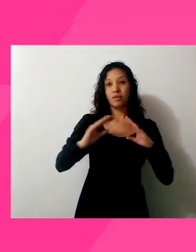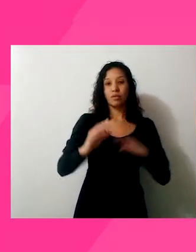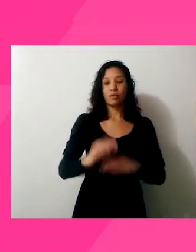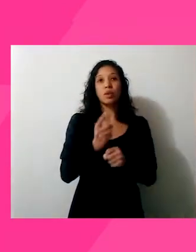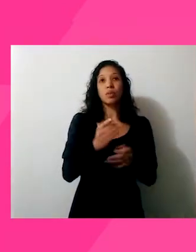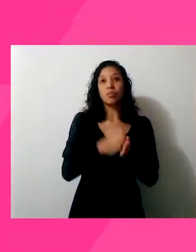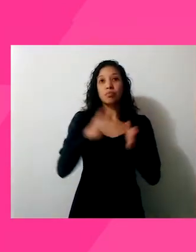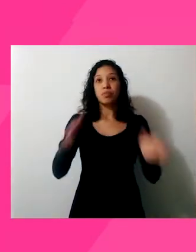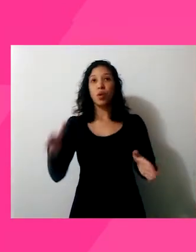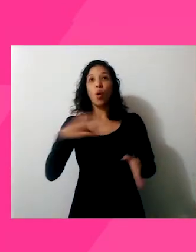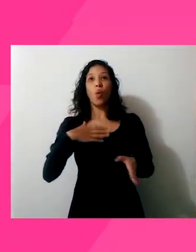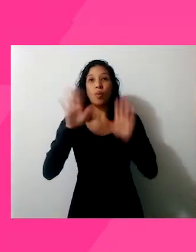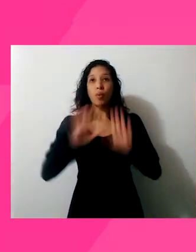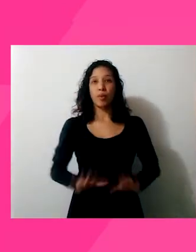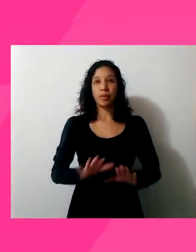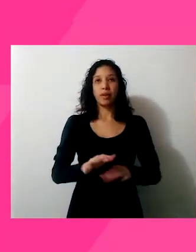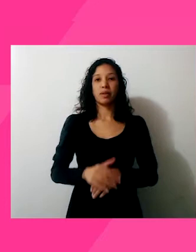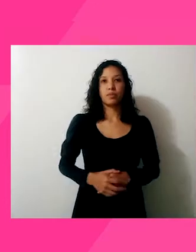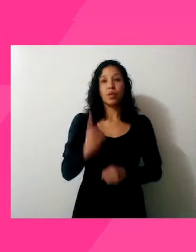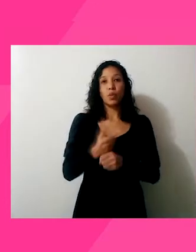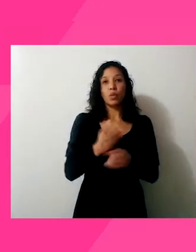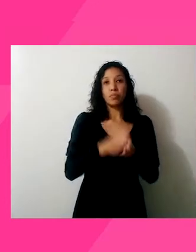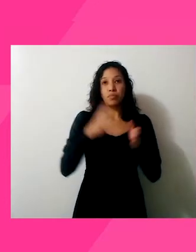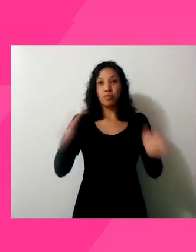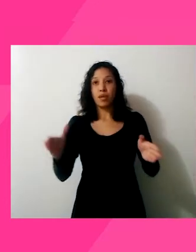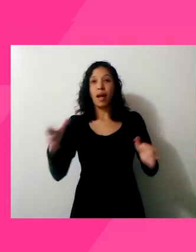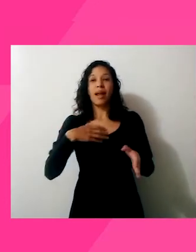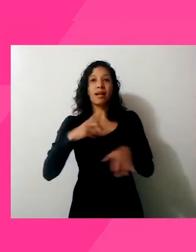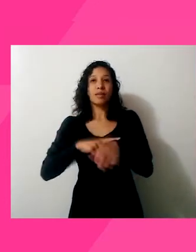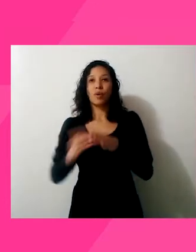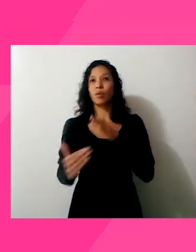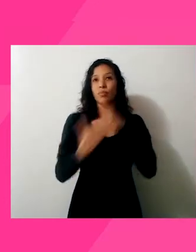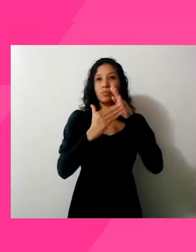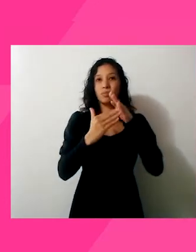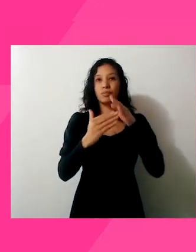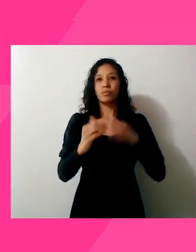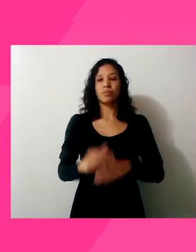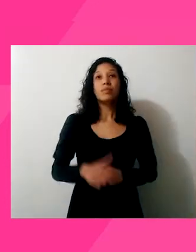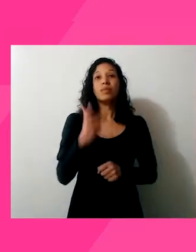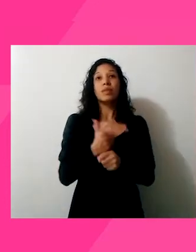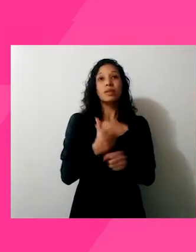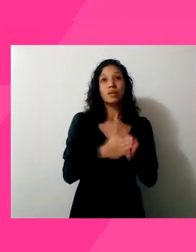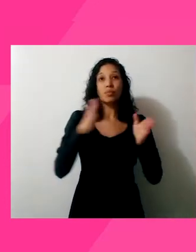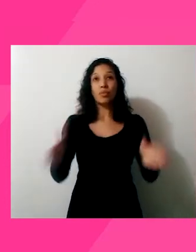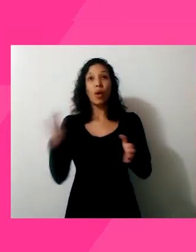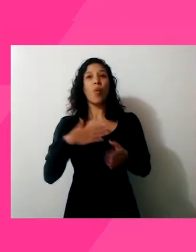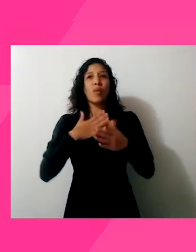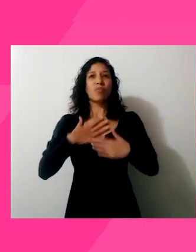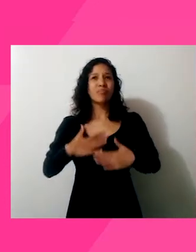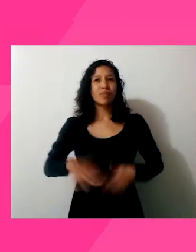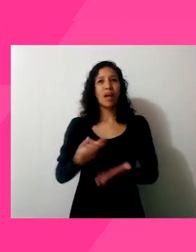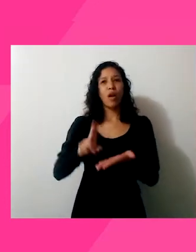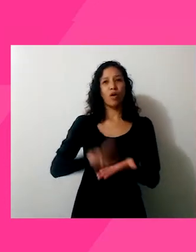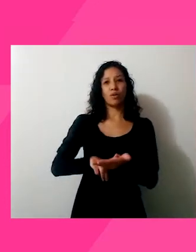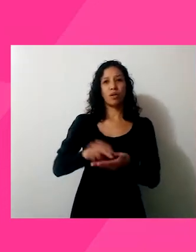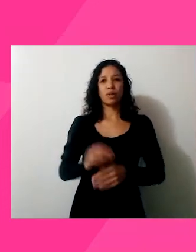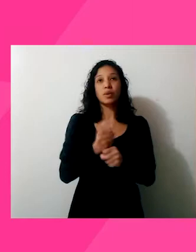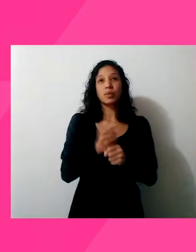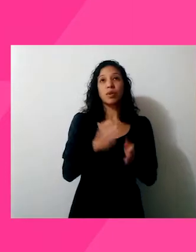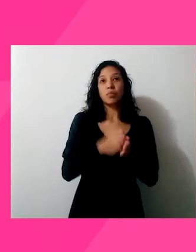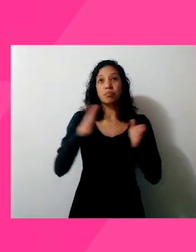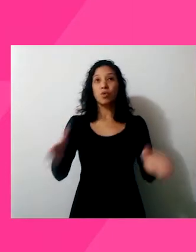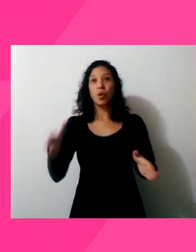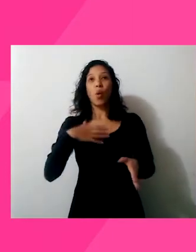en casa Primera etapa, entrada en calor Segunda etapa, parte principal de la clase Tercera etapa, vuelta a la calma